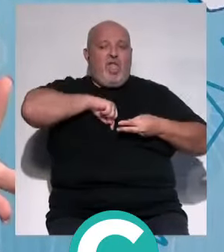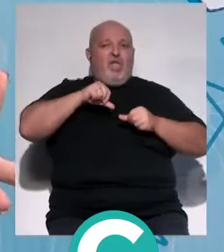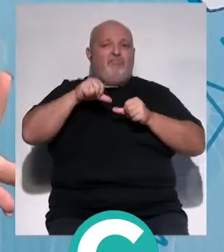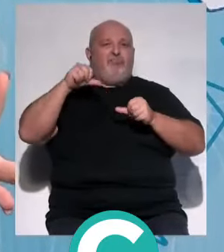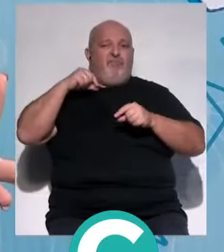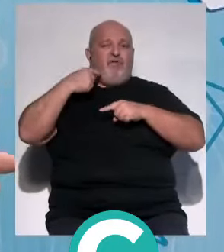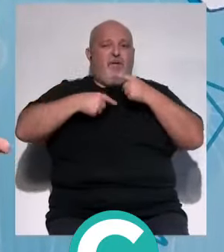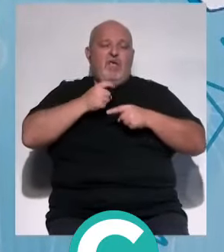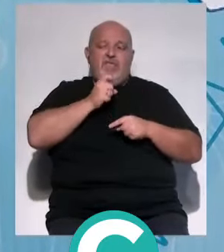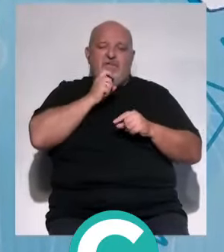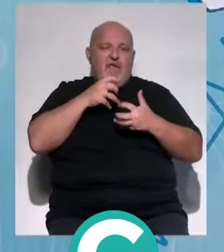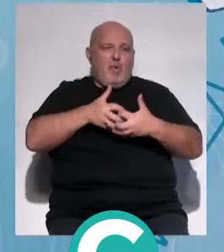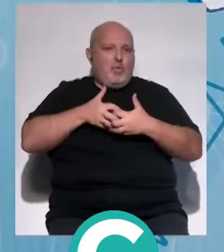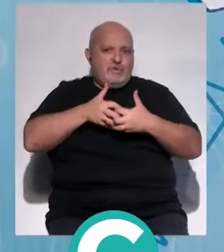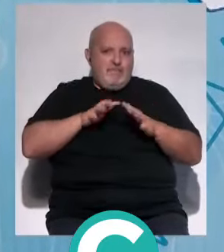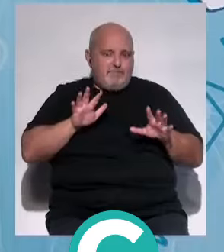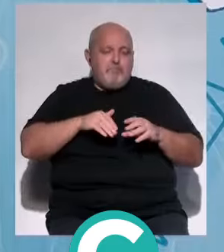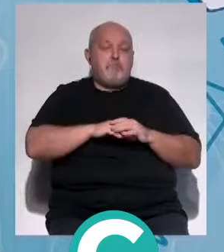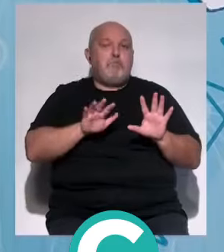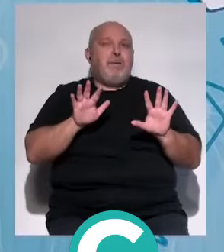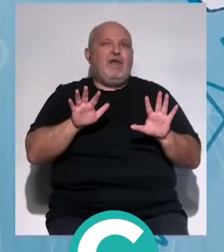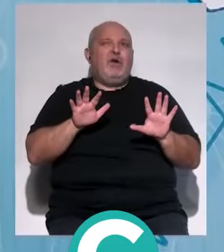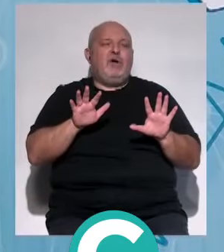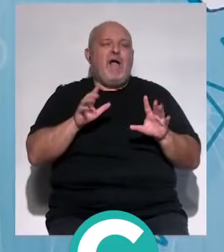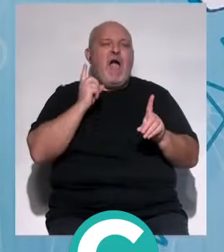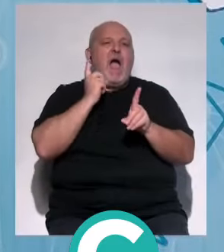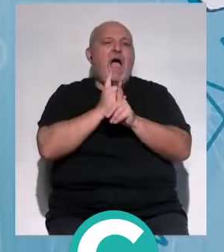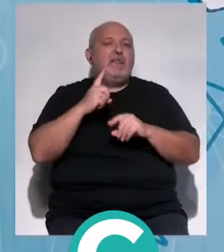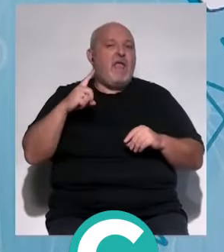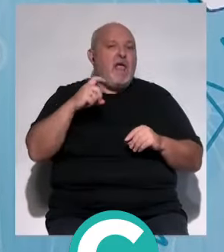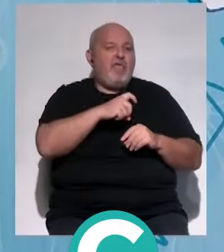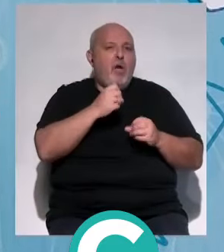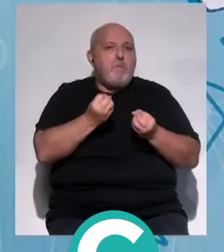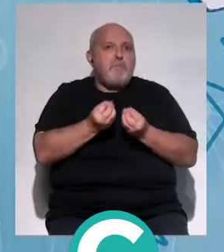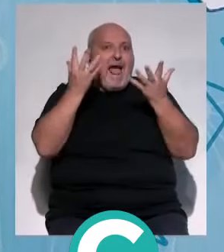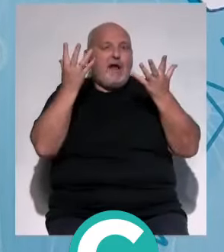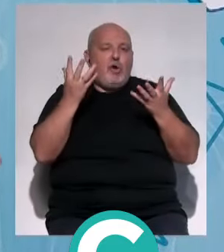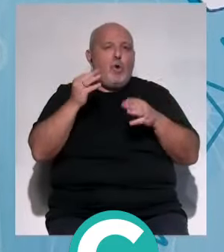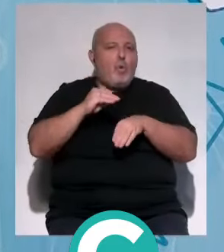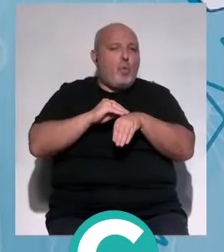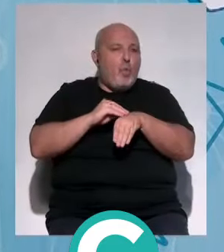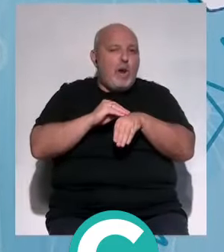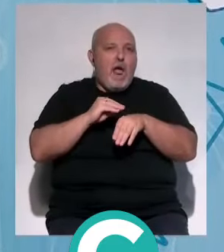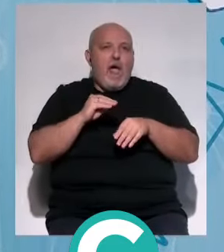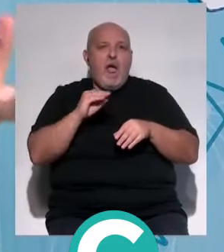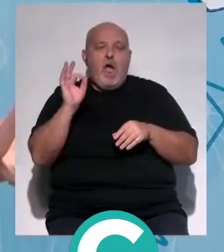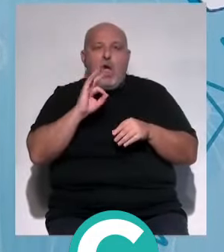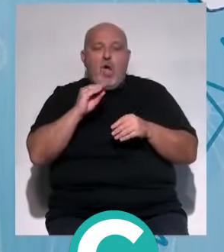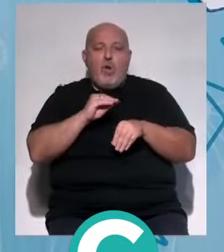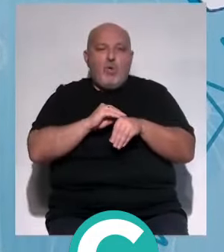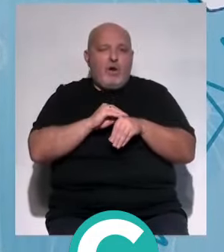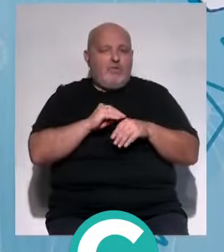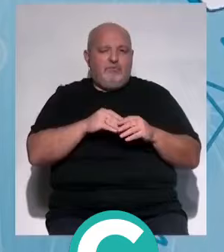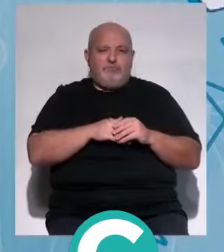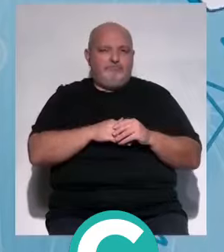componente genético es muy difícil luchar. Pero eso de anti-cáncer o milagro curativo, alimentos que curan,